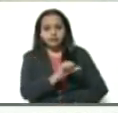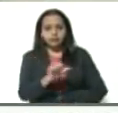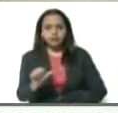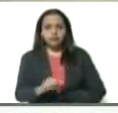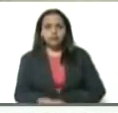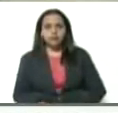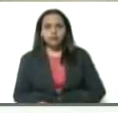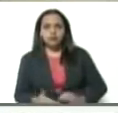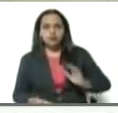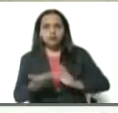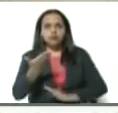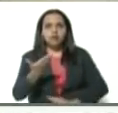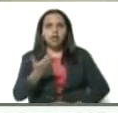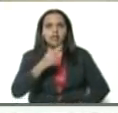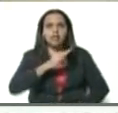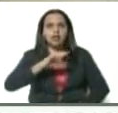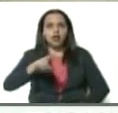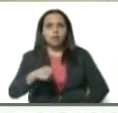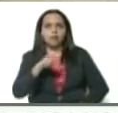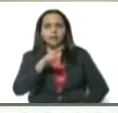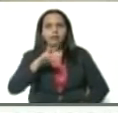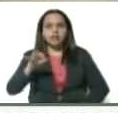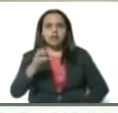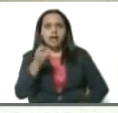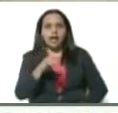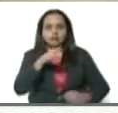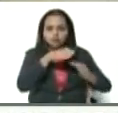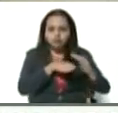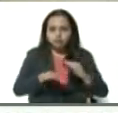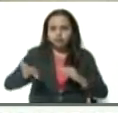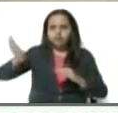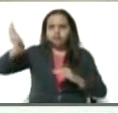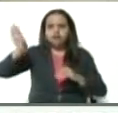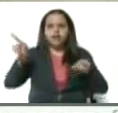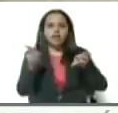sube a 3.23%. Así ha subido el COVID aquí.